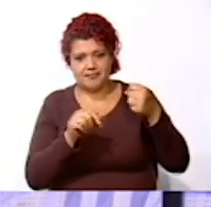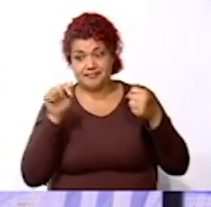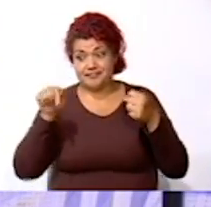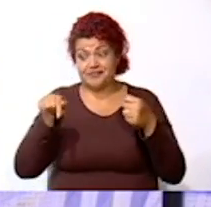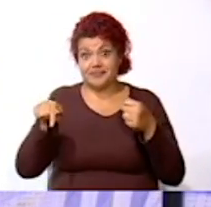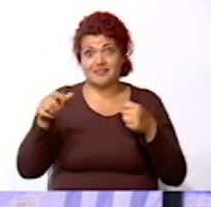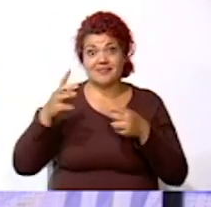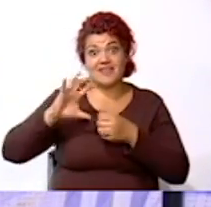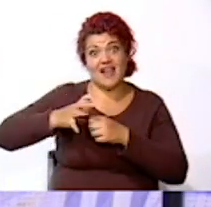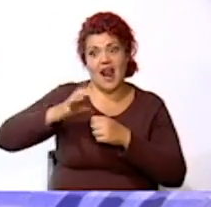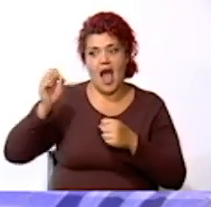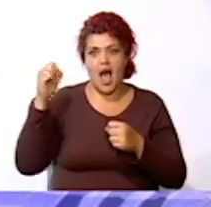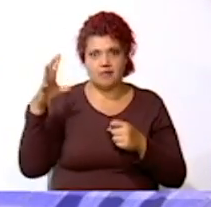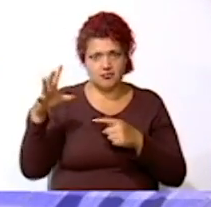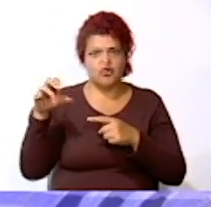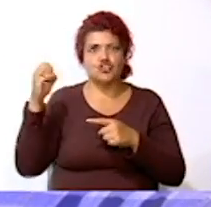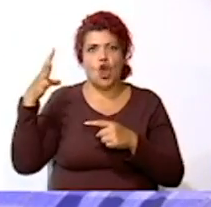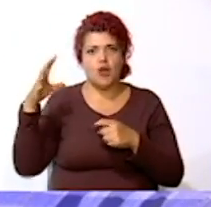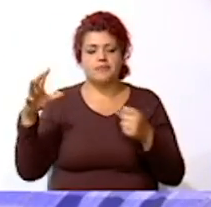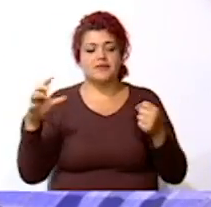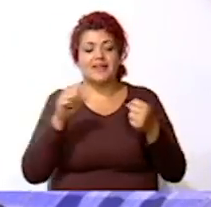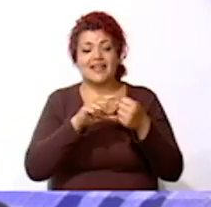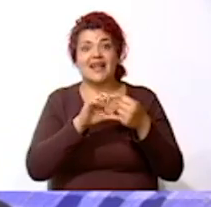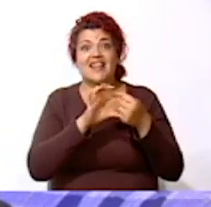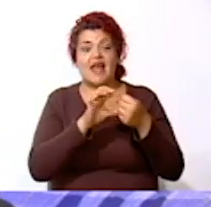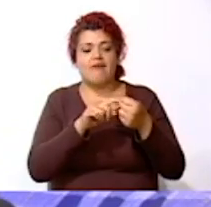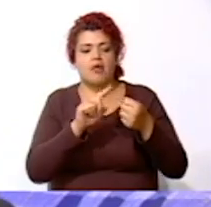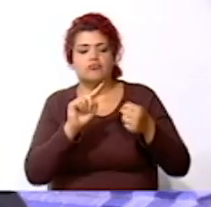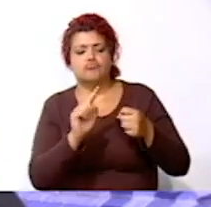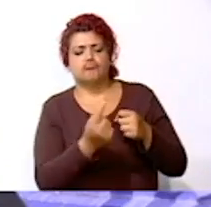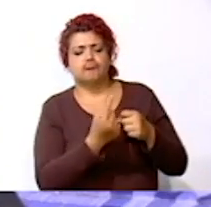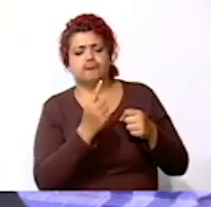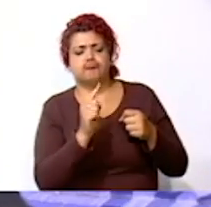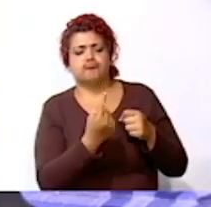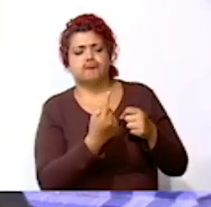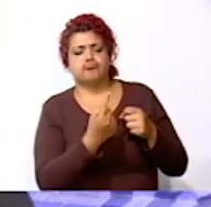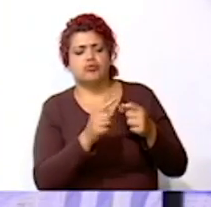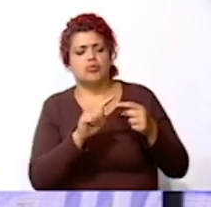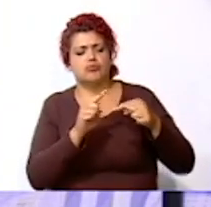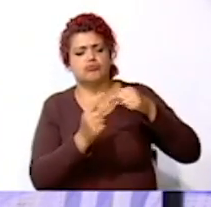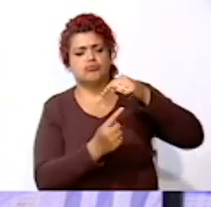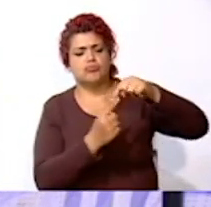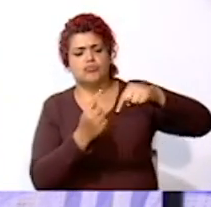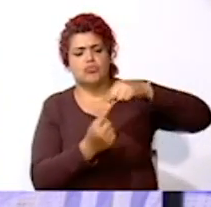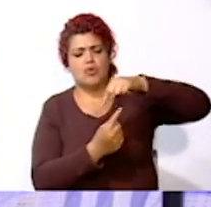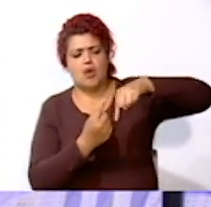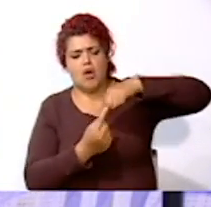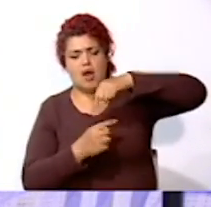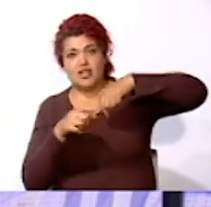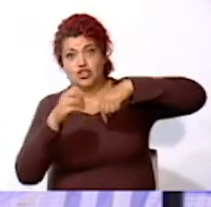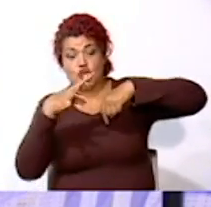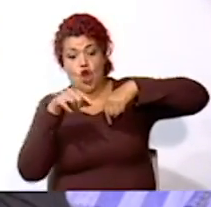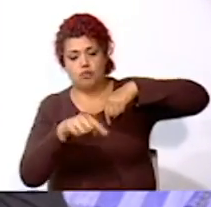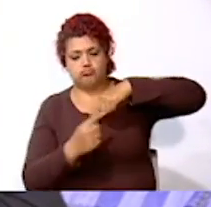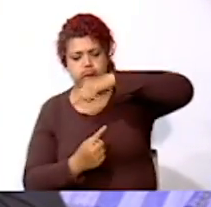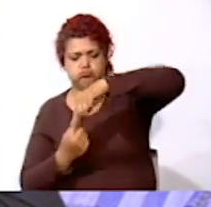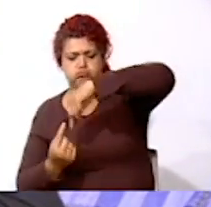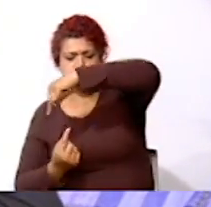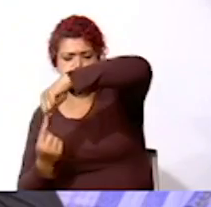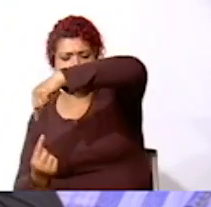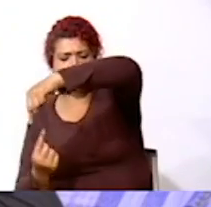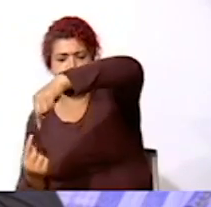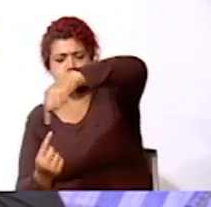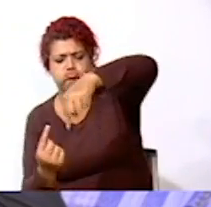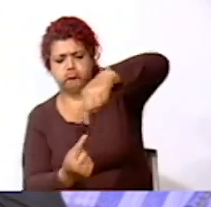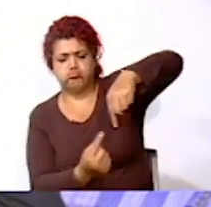naranja representará al sol. La tierra gira sobre ella misma, pero al mismo tiempo gira alrededor del sol. Girar